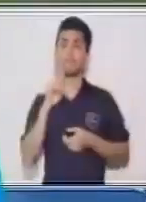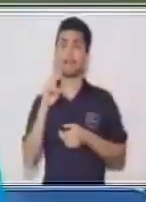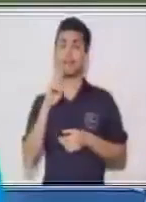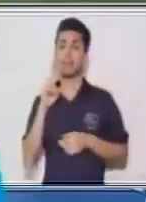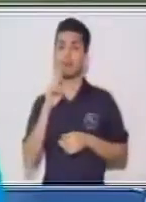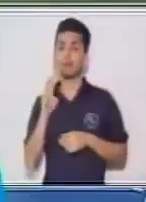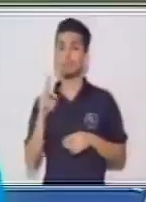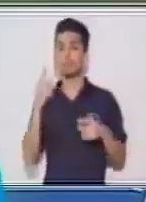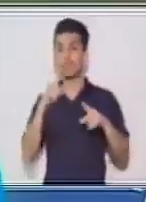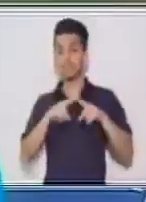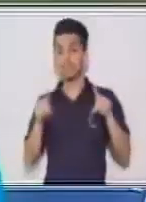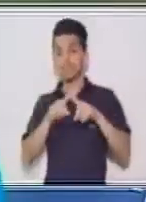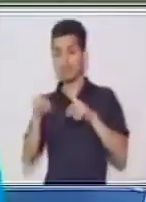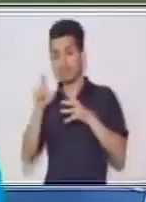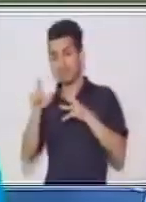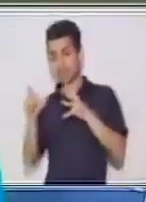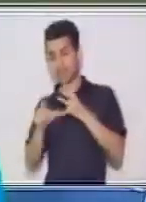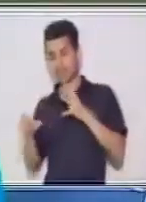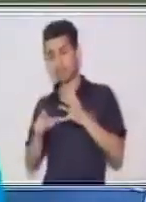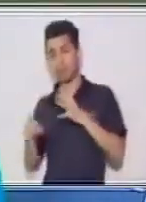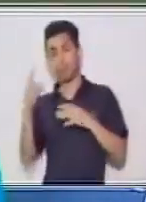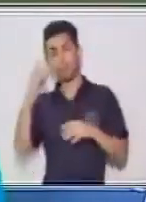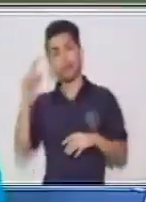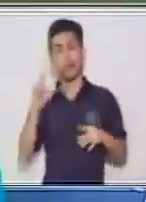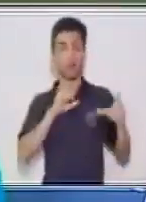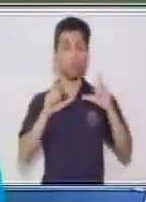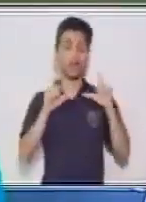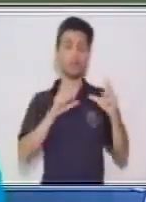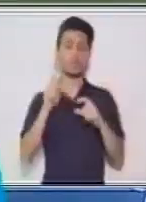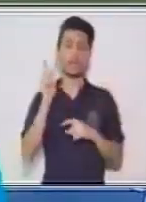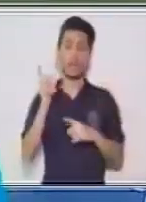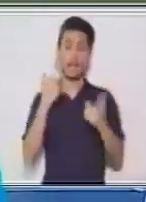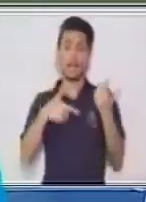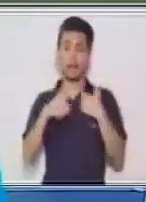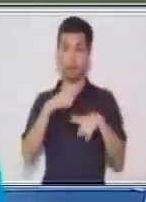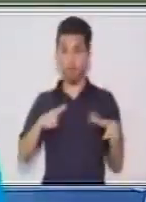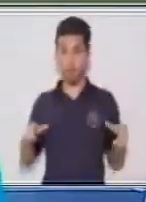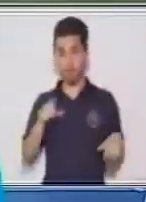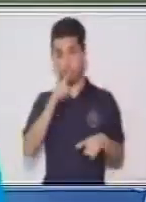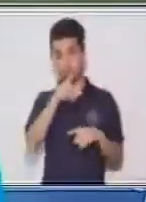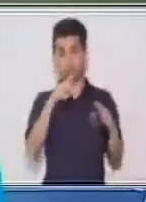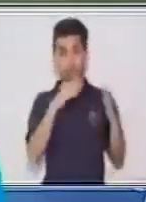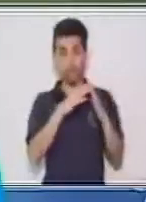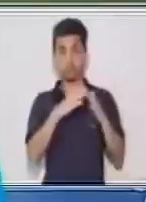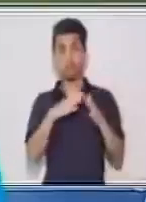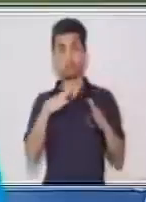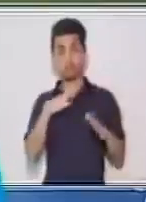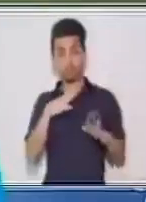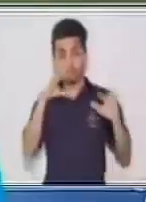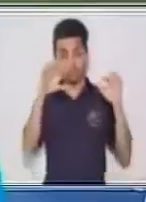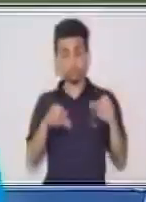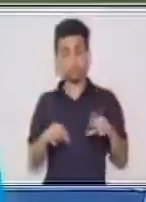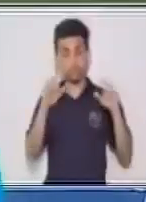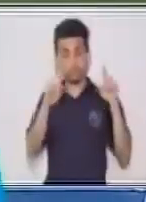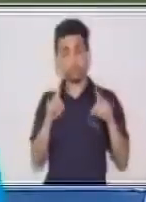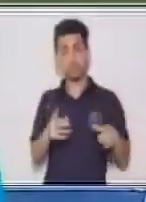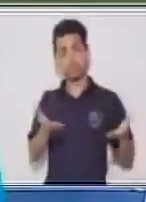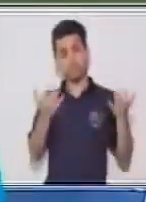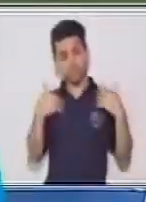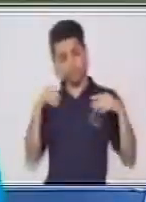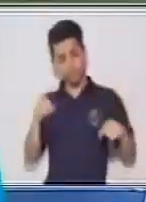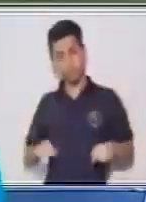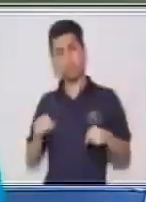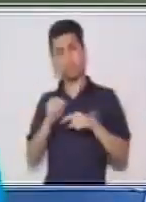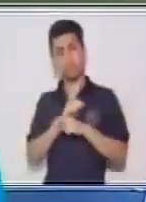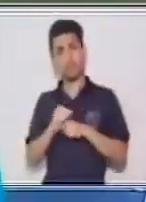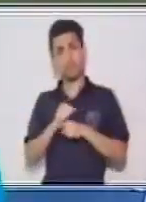clasificación del área de Comunicación y Lenguaje. Muy importante, si en casa de alguna persona con discapacidad, este tema les ayudará a ejercitar